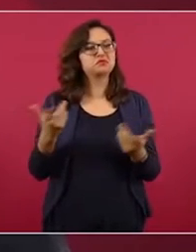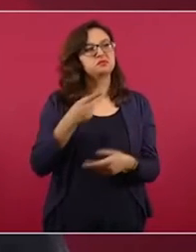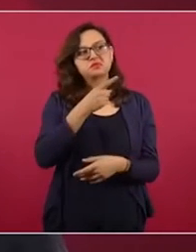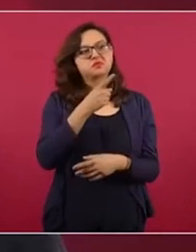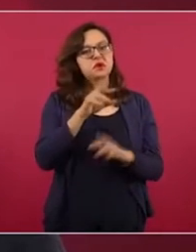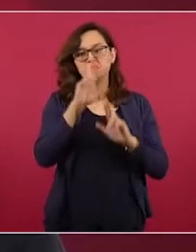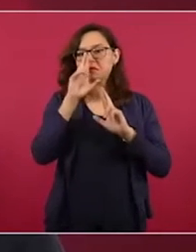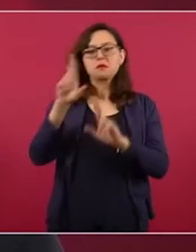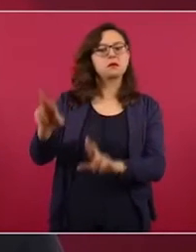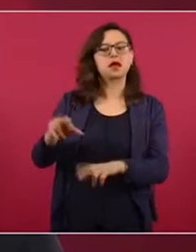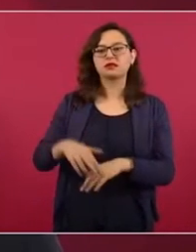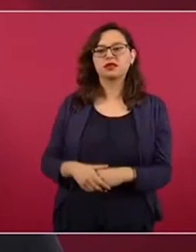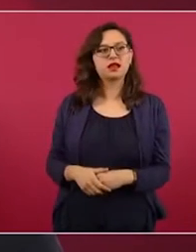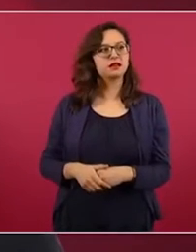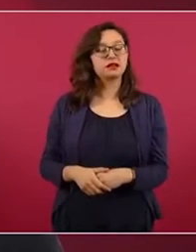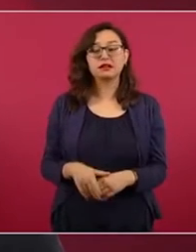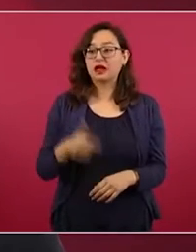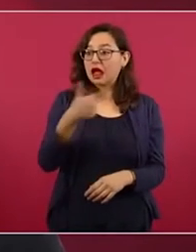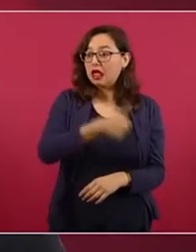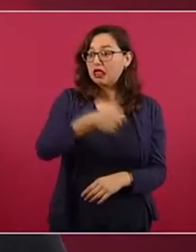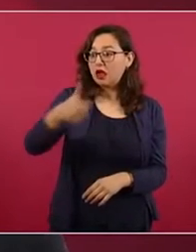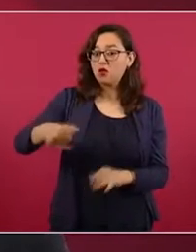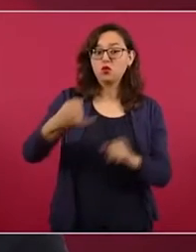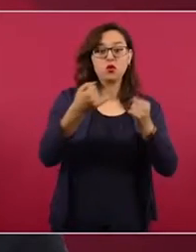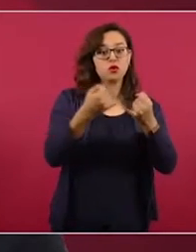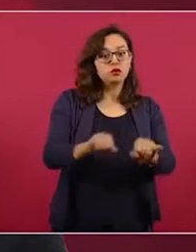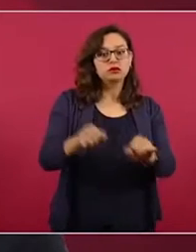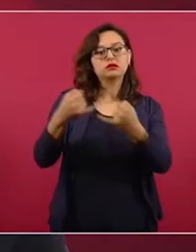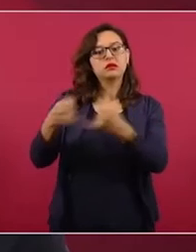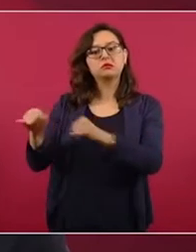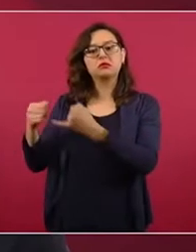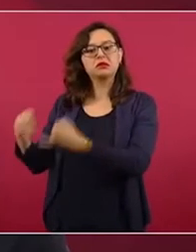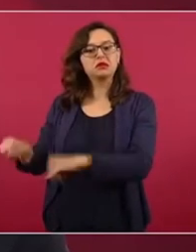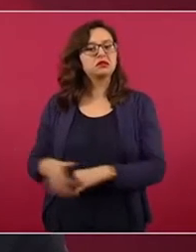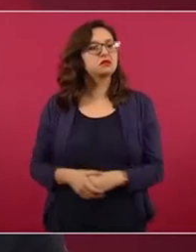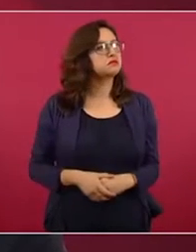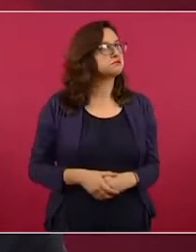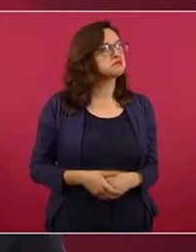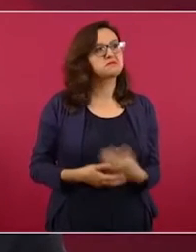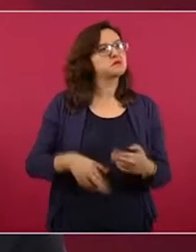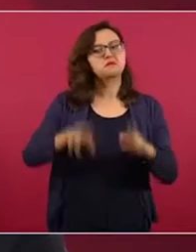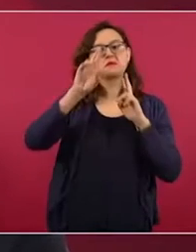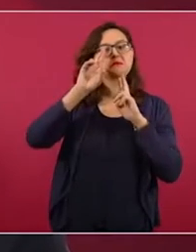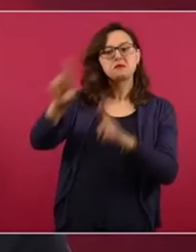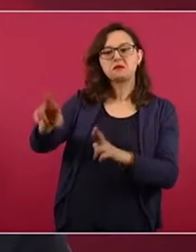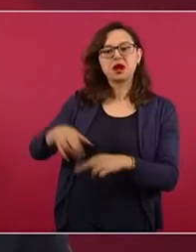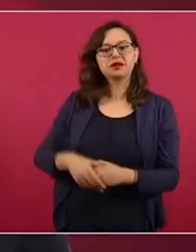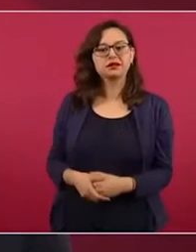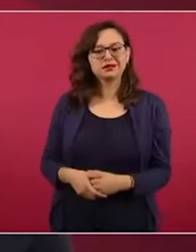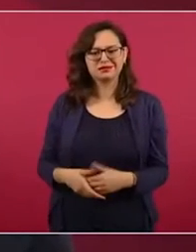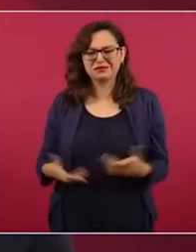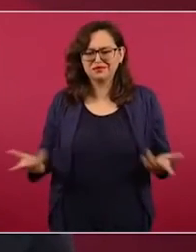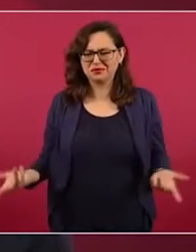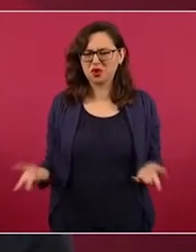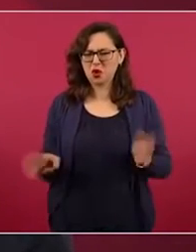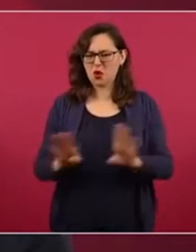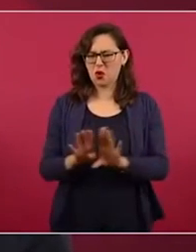de cada país, y no puede haber cumbre de las Américas si no